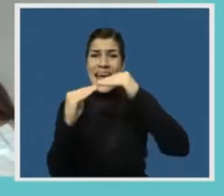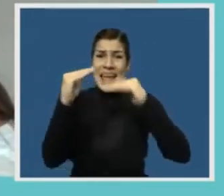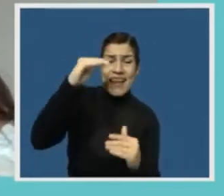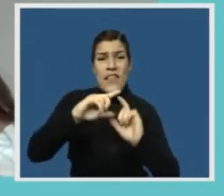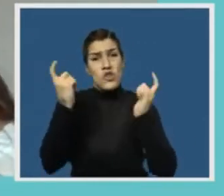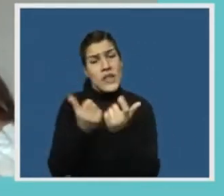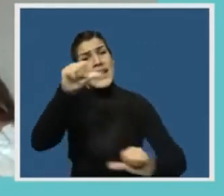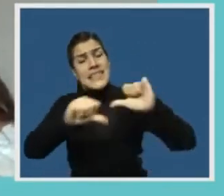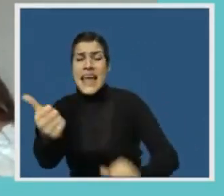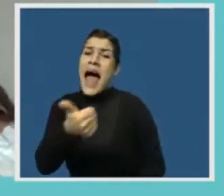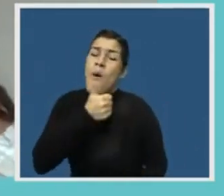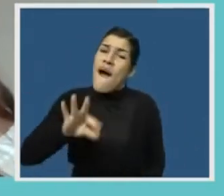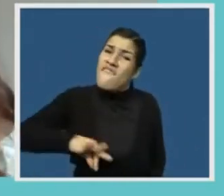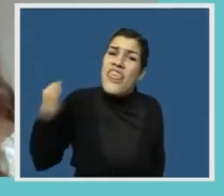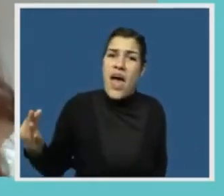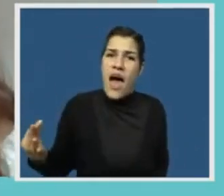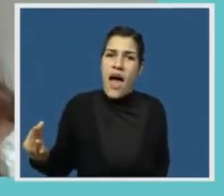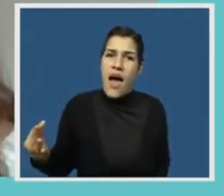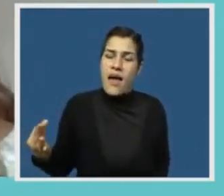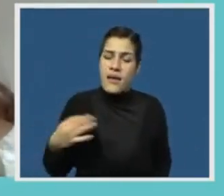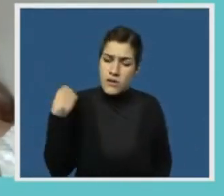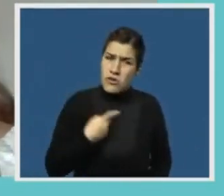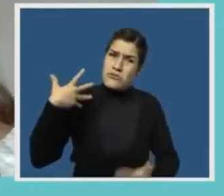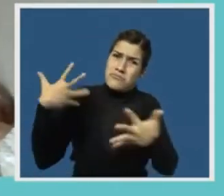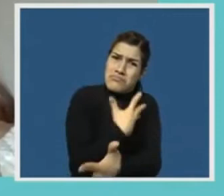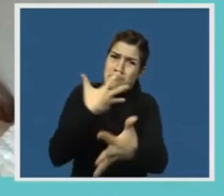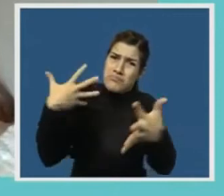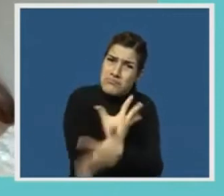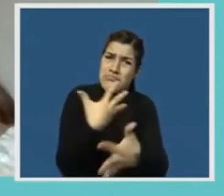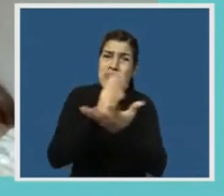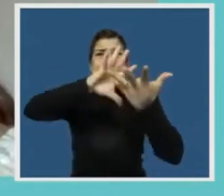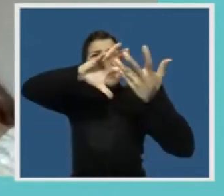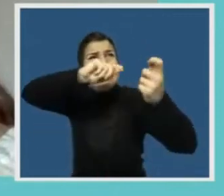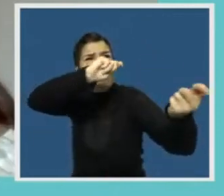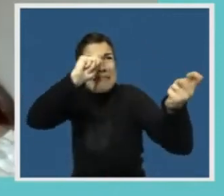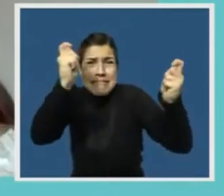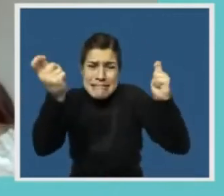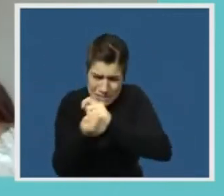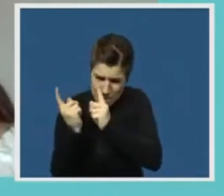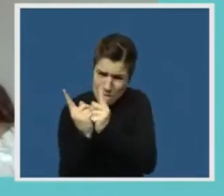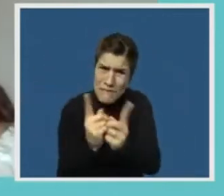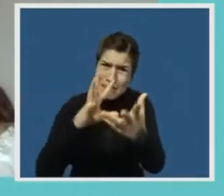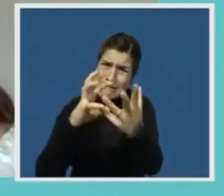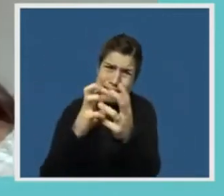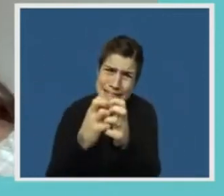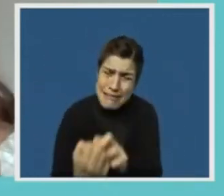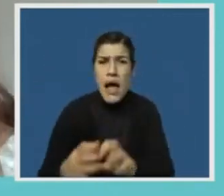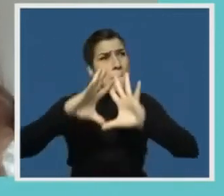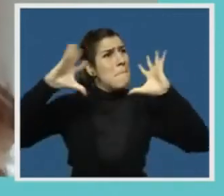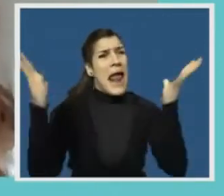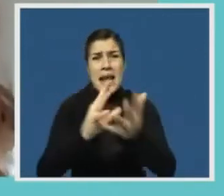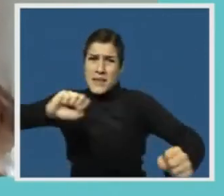ciencia, de agua, de vida. Seguiremos sufriendo las consecuencias del cambio climático y la destrucción de nuestro planeta